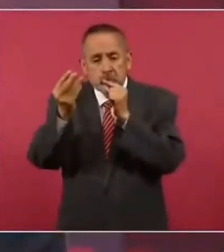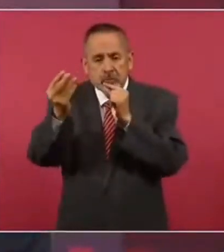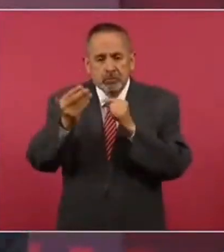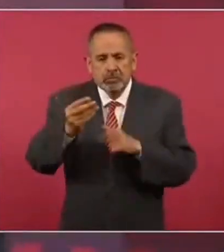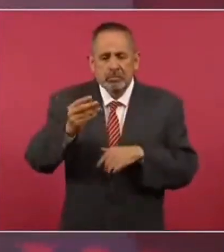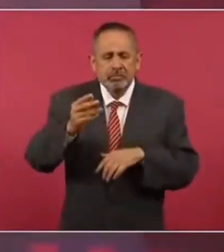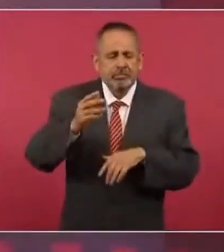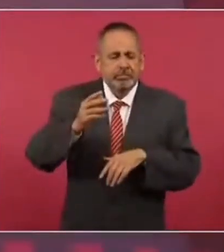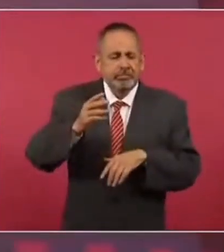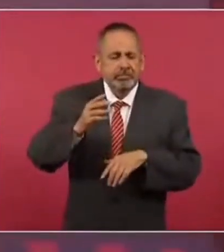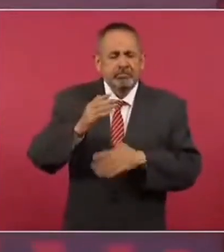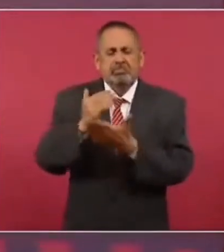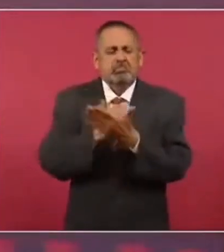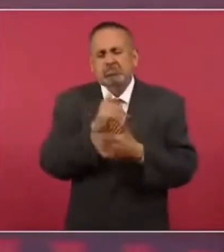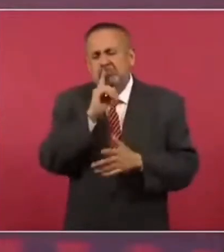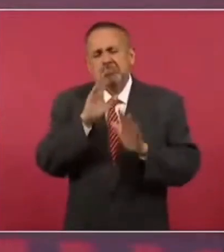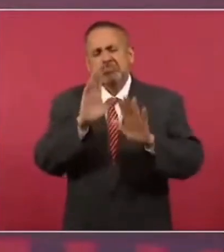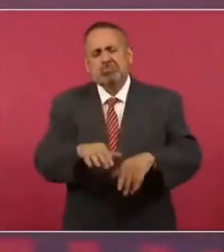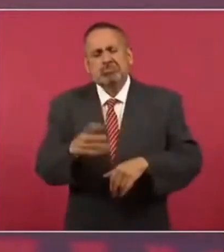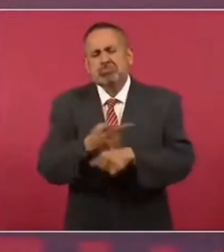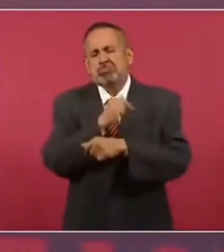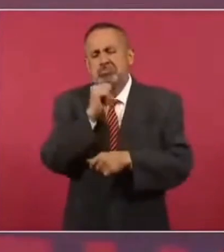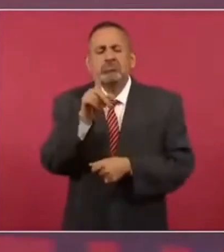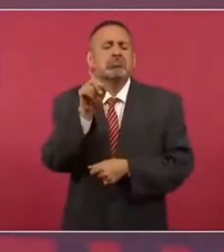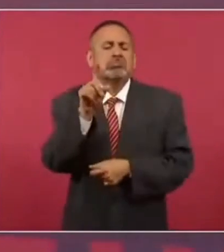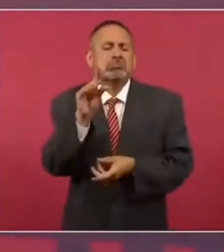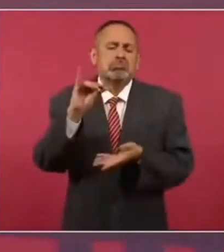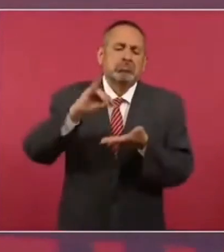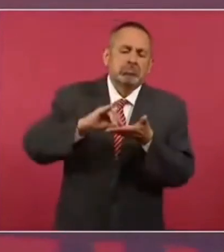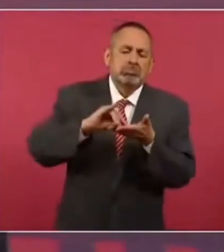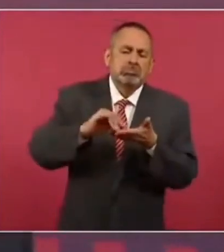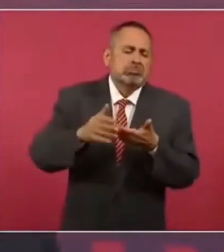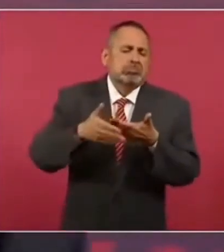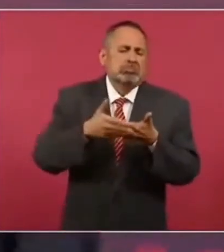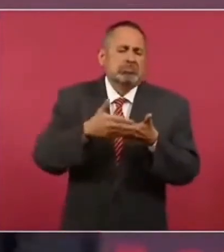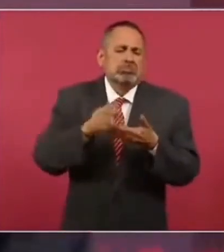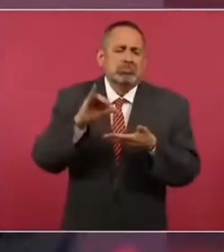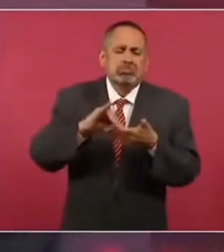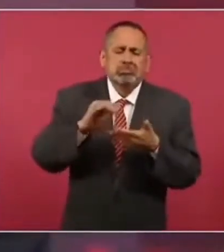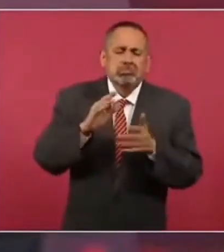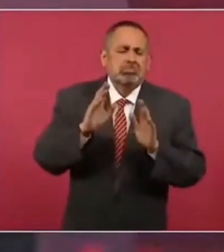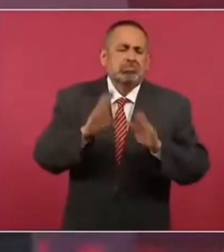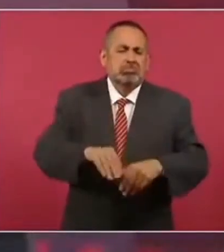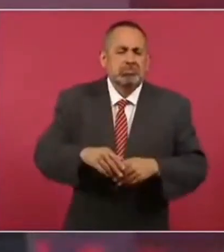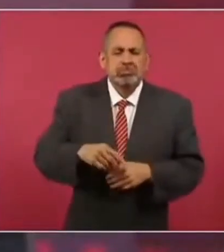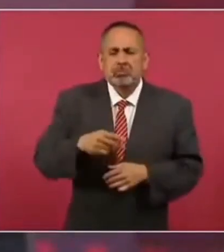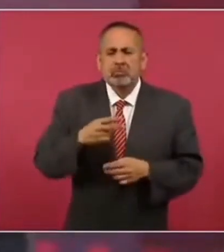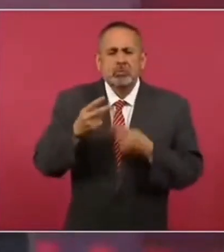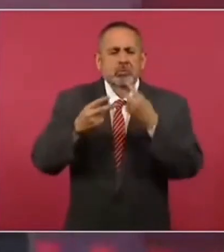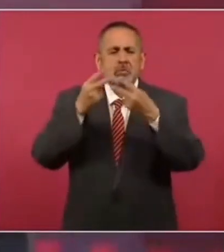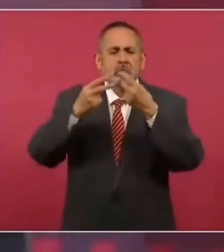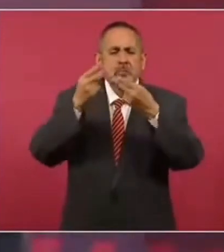Es agua de su humedad. Es vapor.